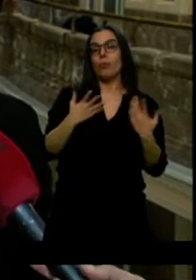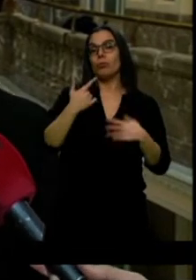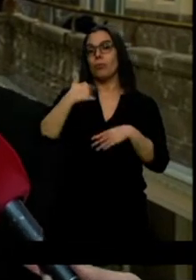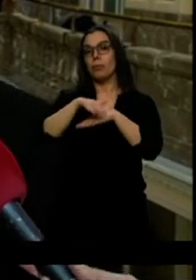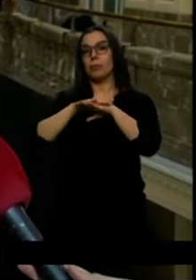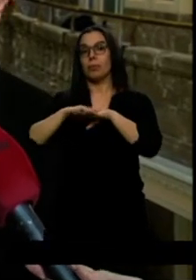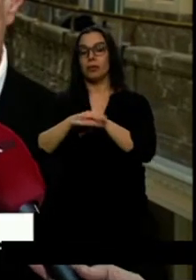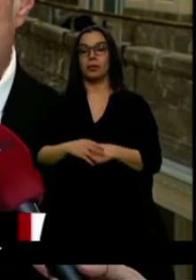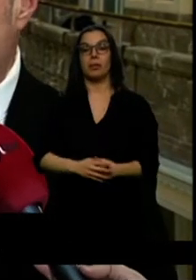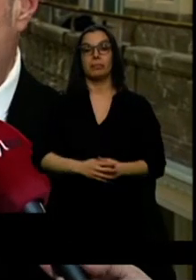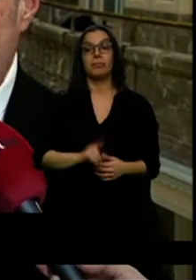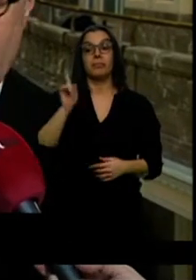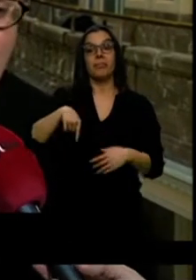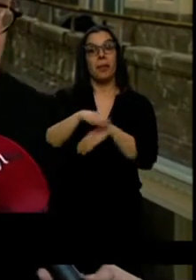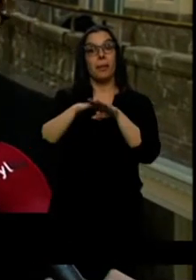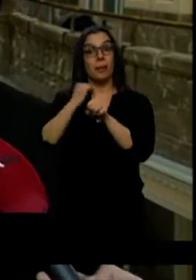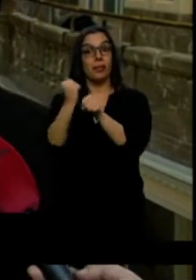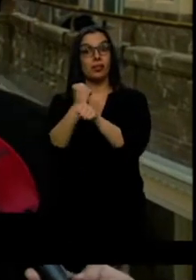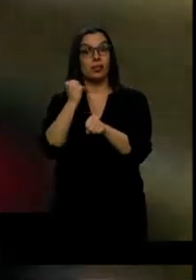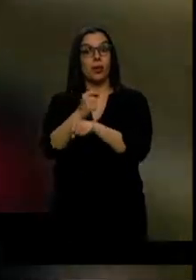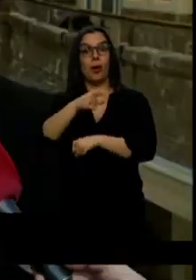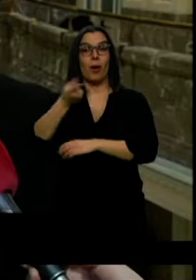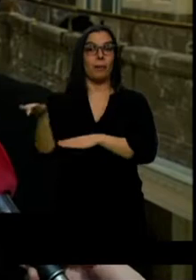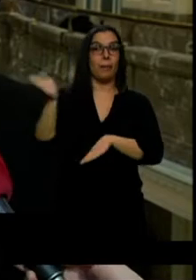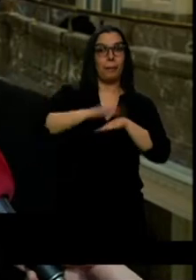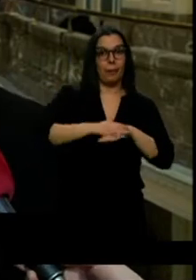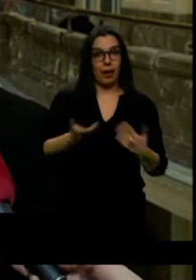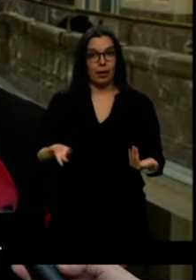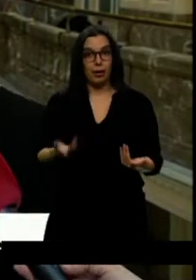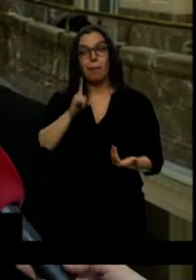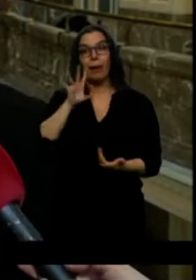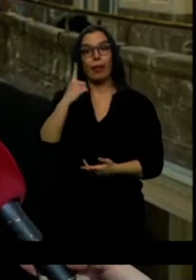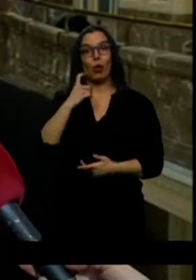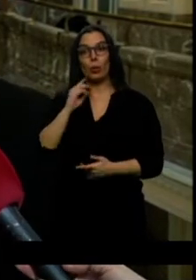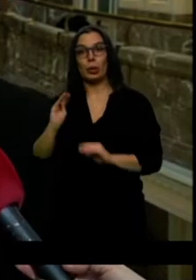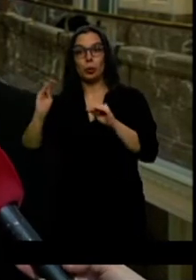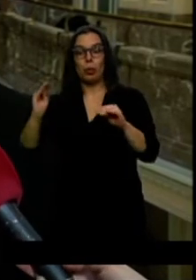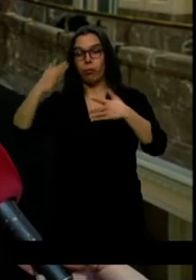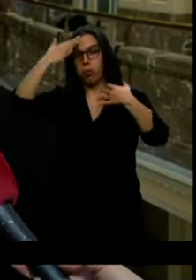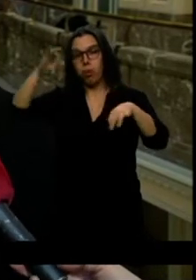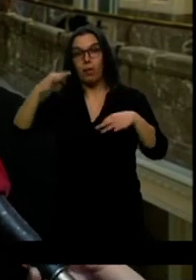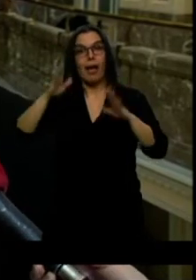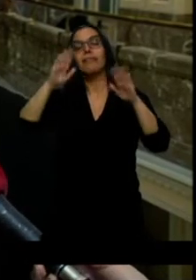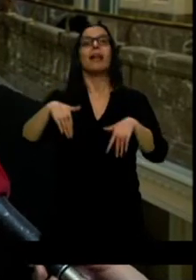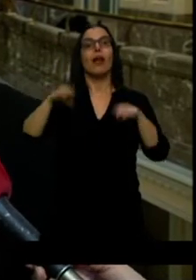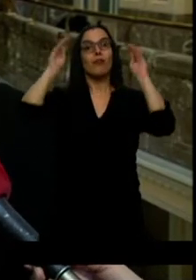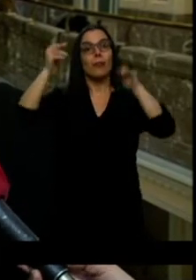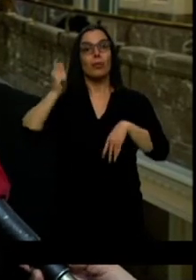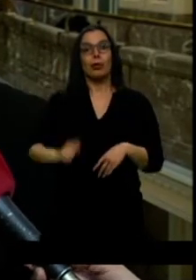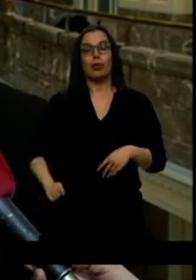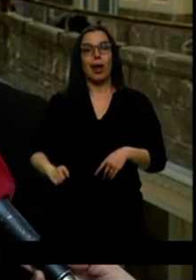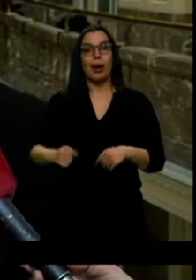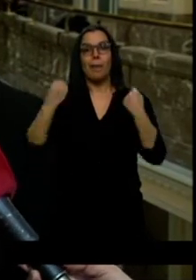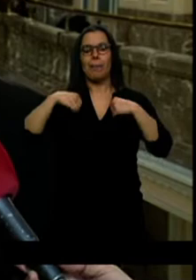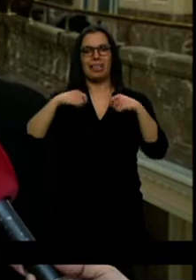un gol también por toda la escuadra. Como en ese ministerio parece que es la costumbre, se cargan las prácticas de la formación profesional porque la cantidad de dinero